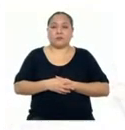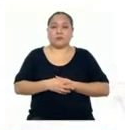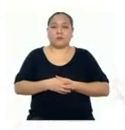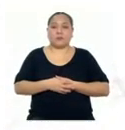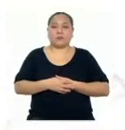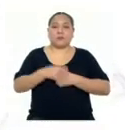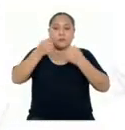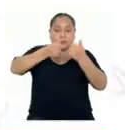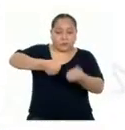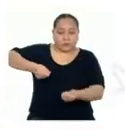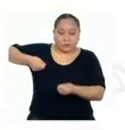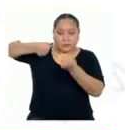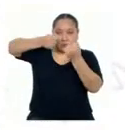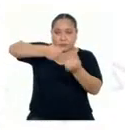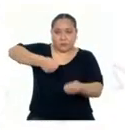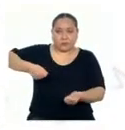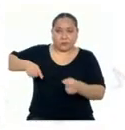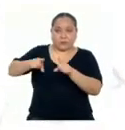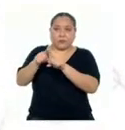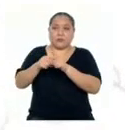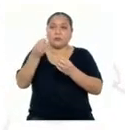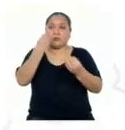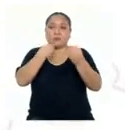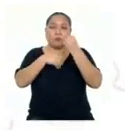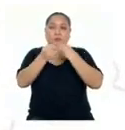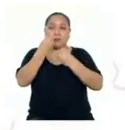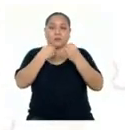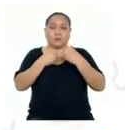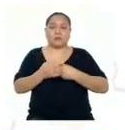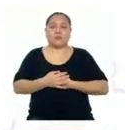Agricultura Y alimentación